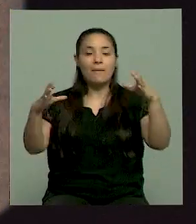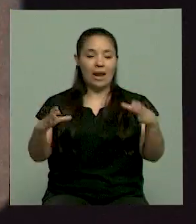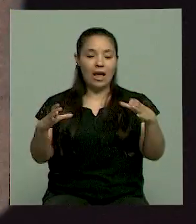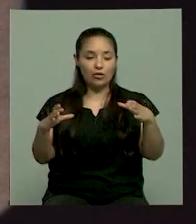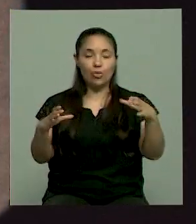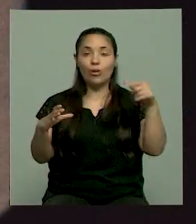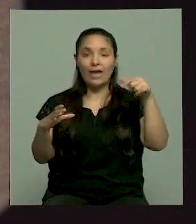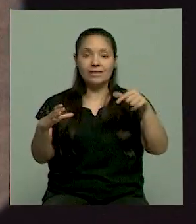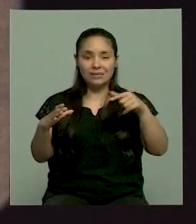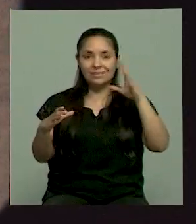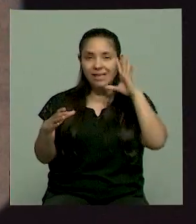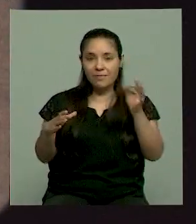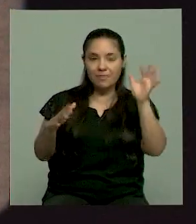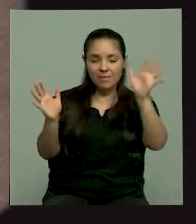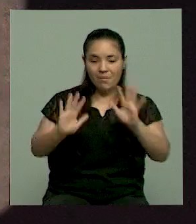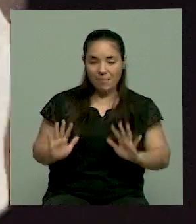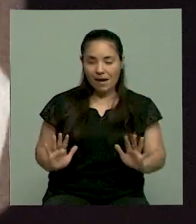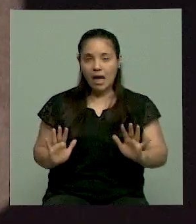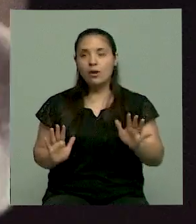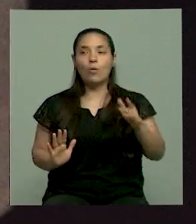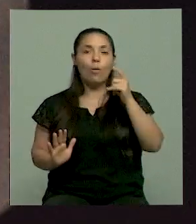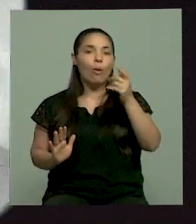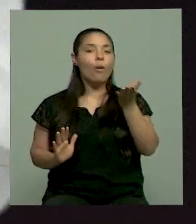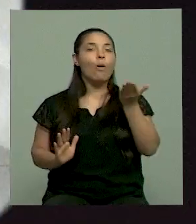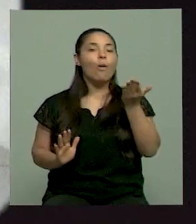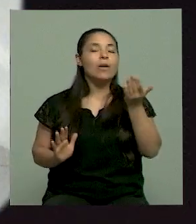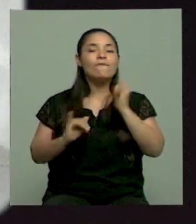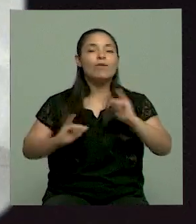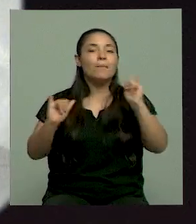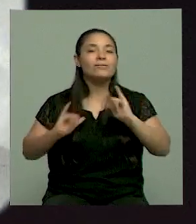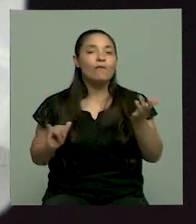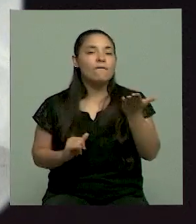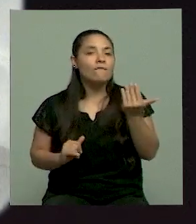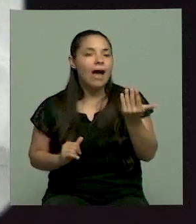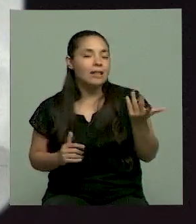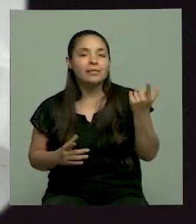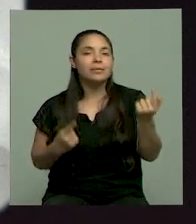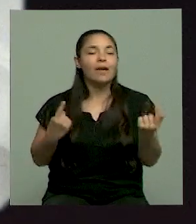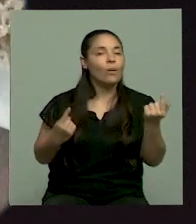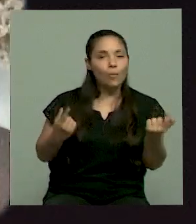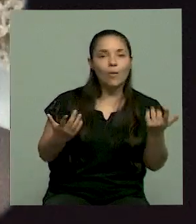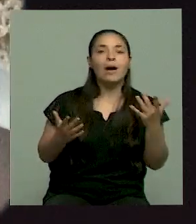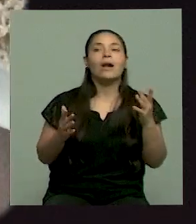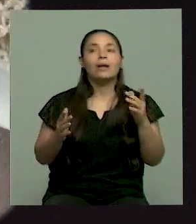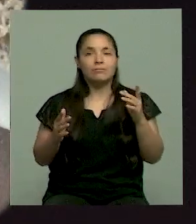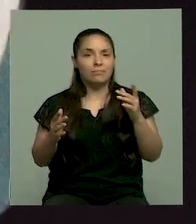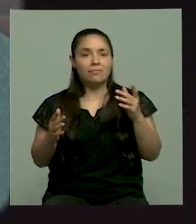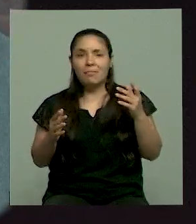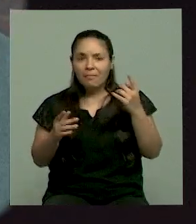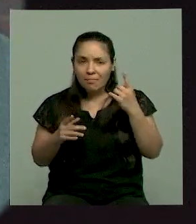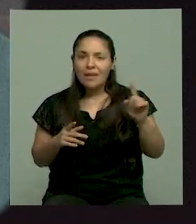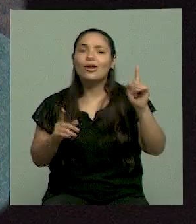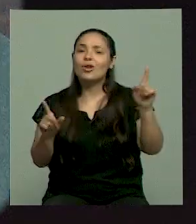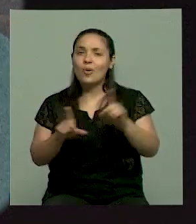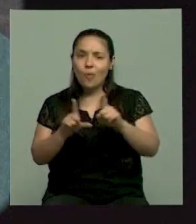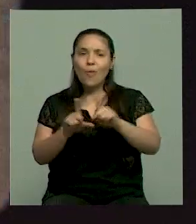armarlo, creo, anteriormente decíamos que nos falta mucha información y tenemos a todo esto una gran cantidad de información que viene en